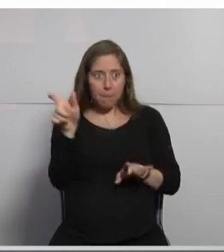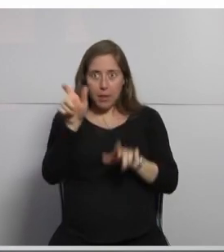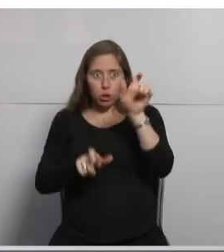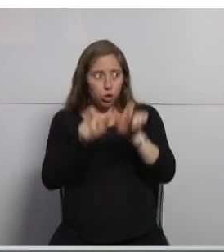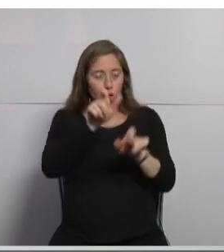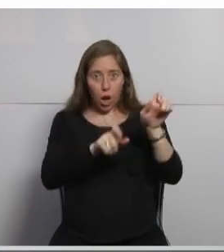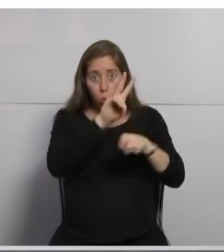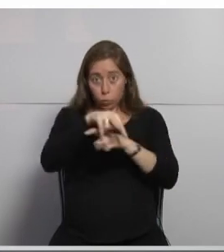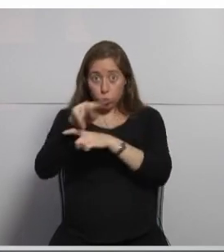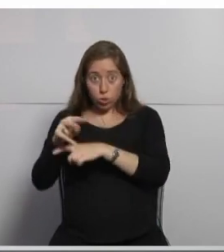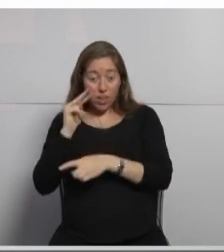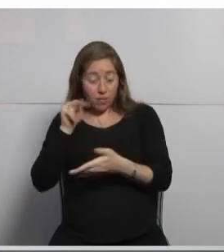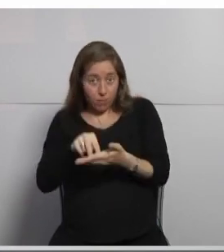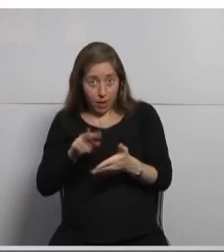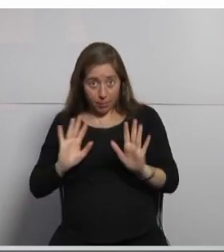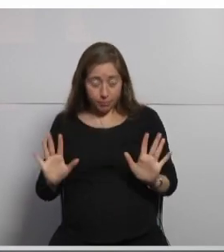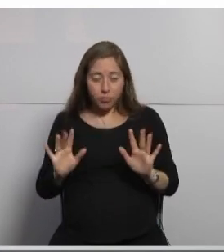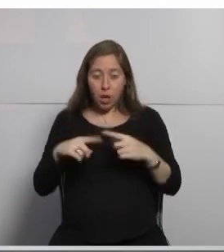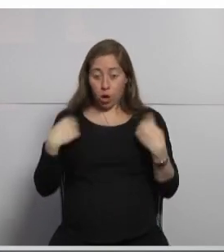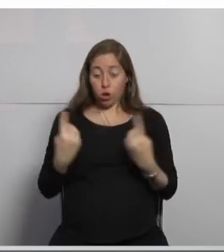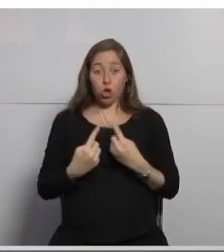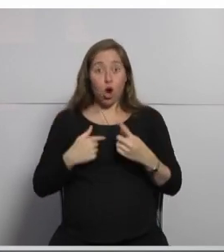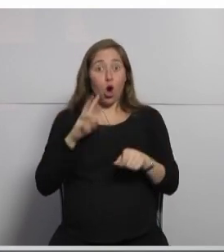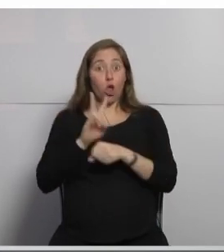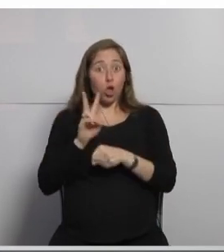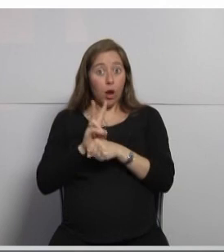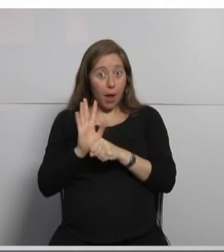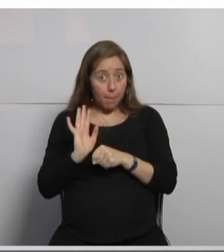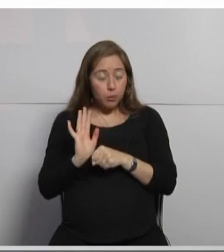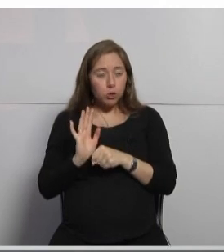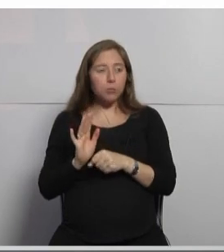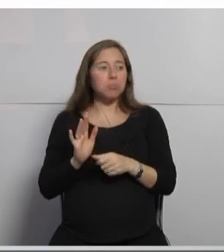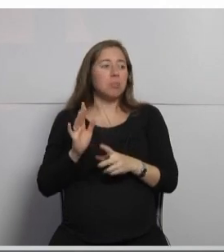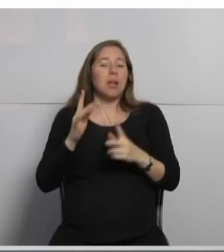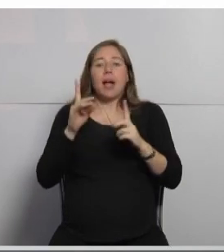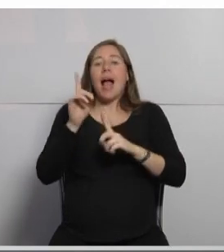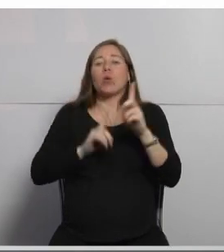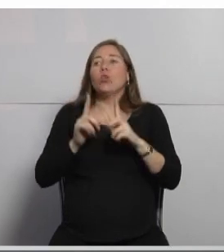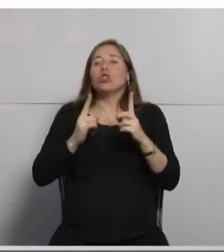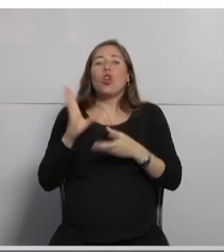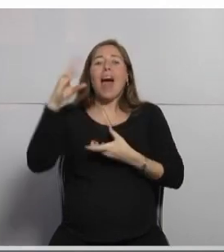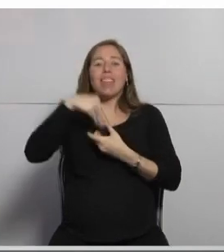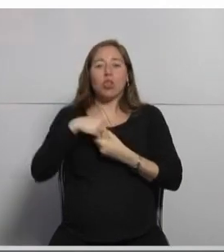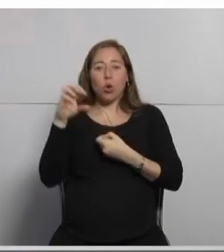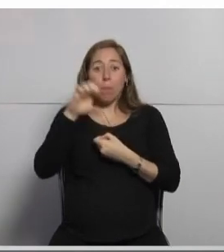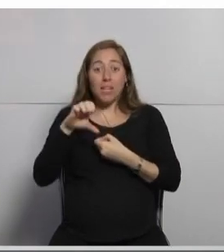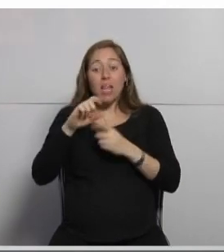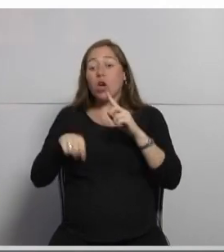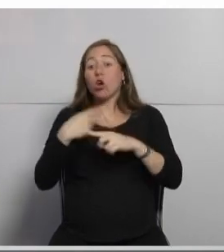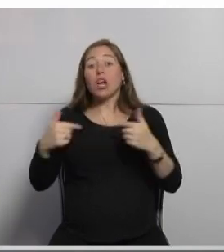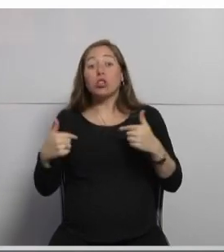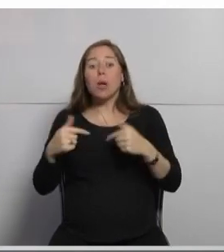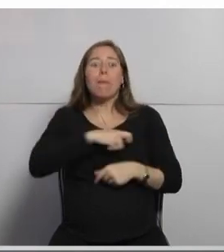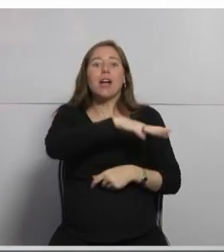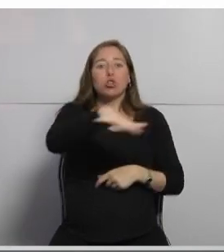mismo en nuestra red interna puede ser que haya un servicio que sea algo interno de la empresa y bueno lo das de